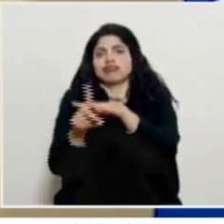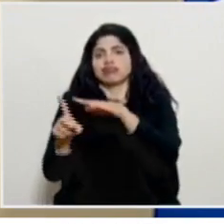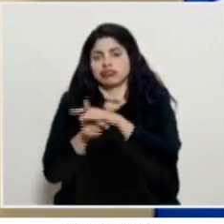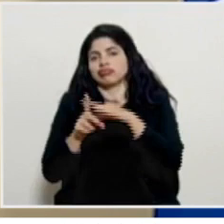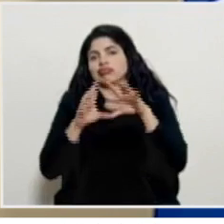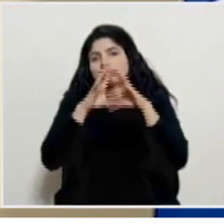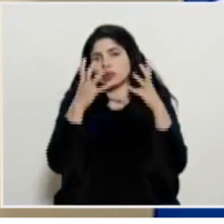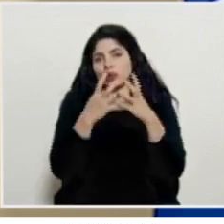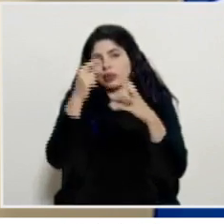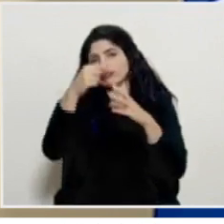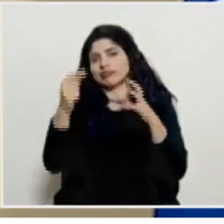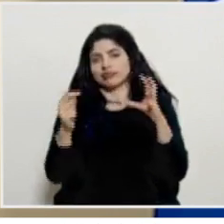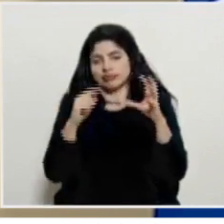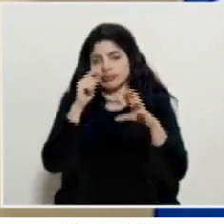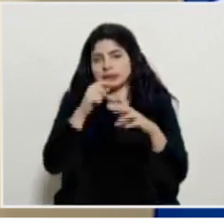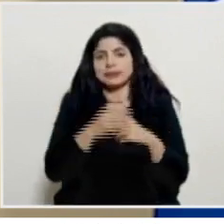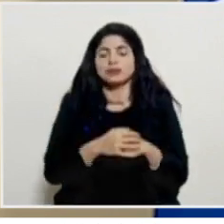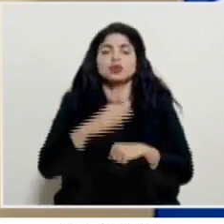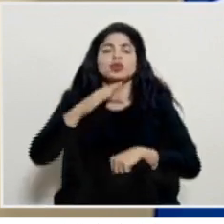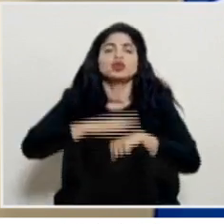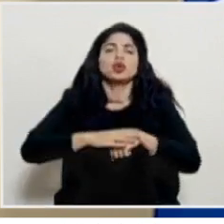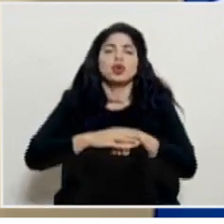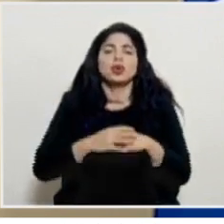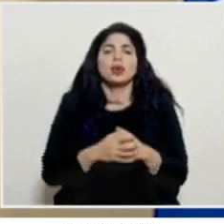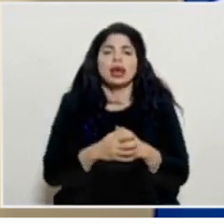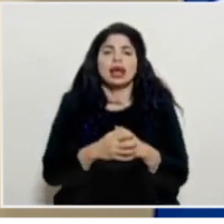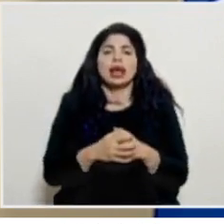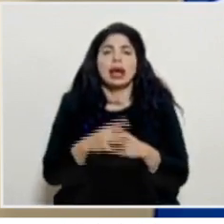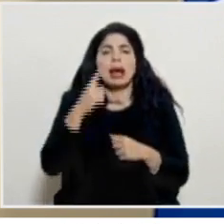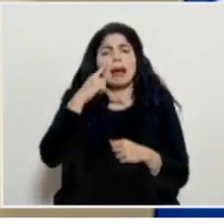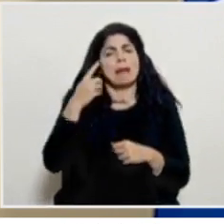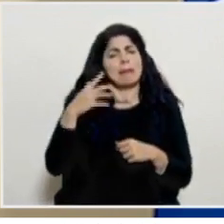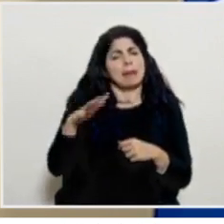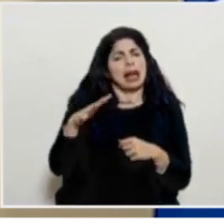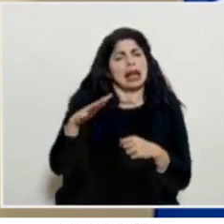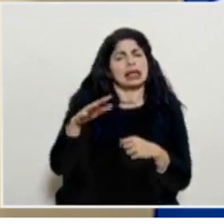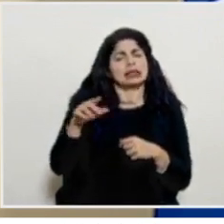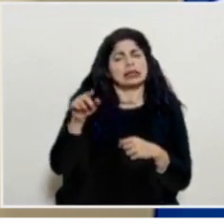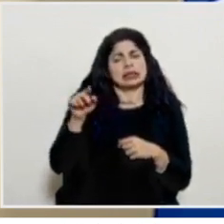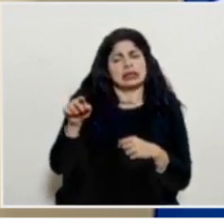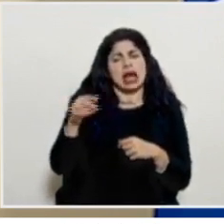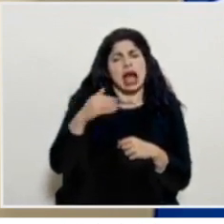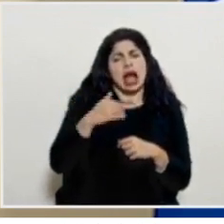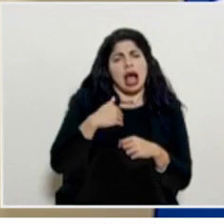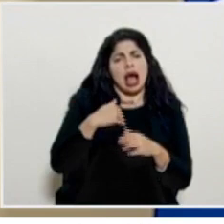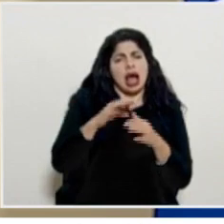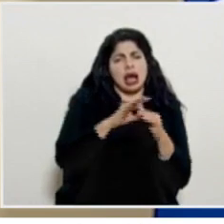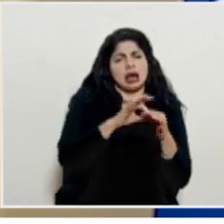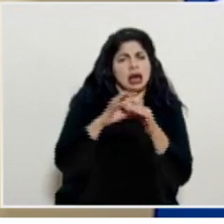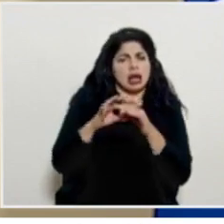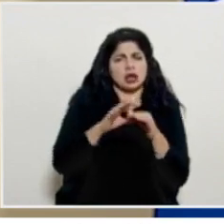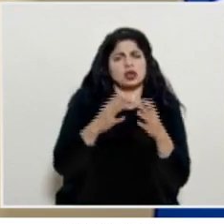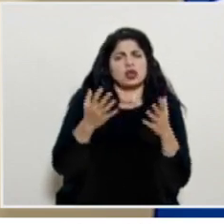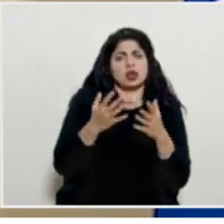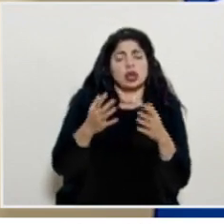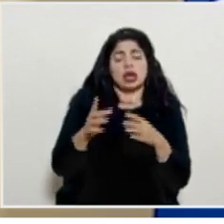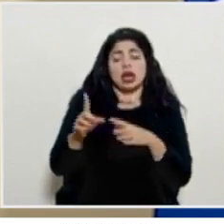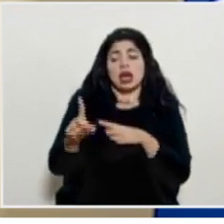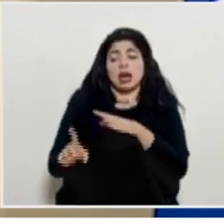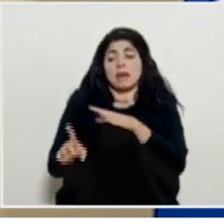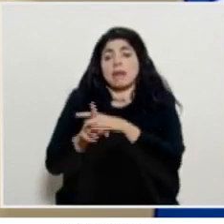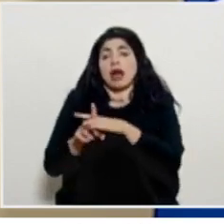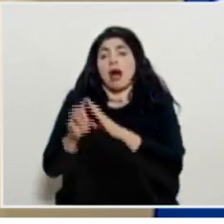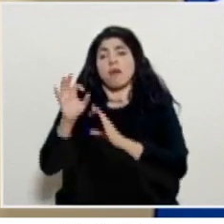del mundo, sobre la aparente relación que existe entre la aparición